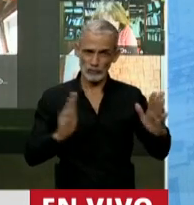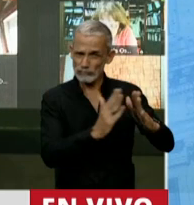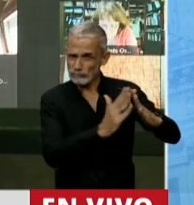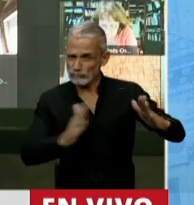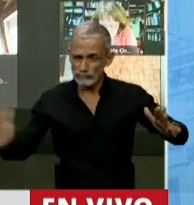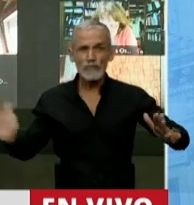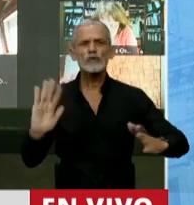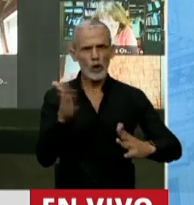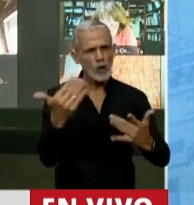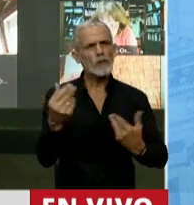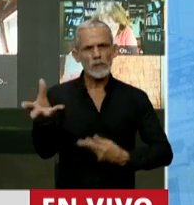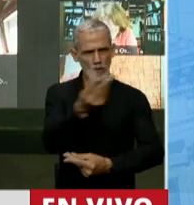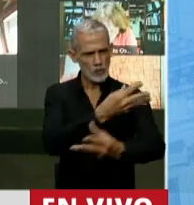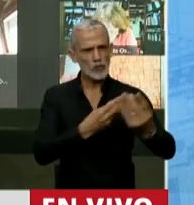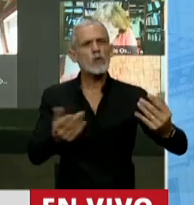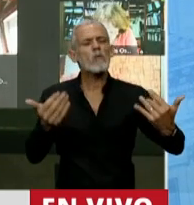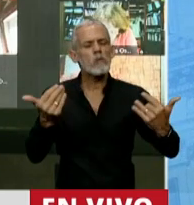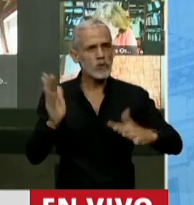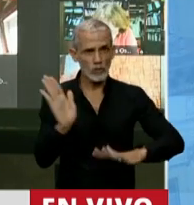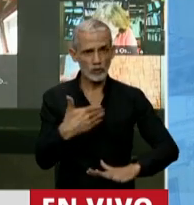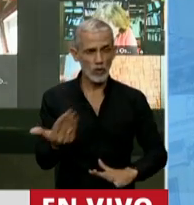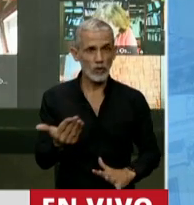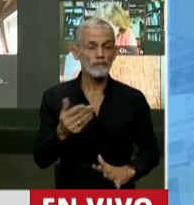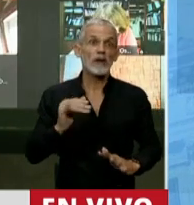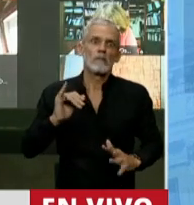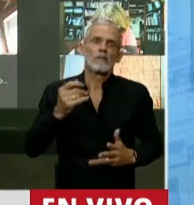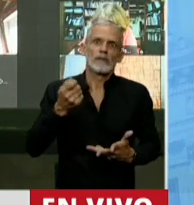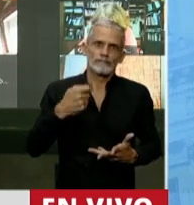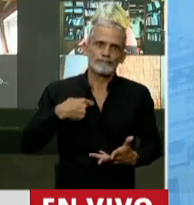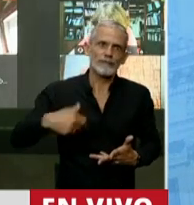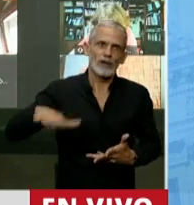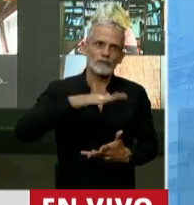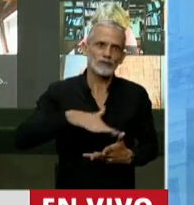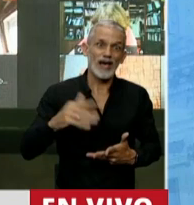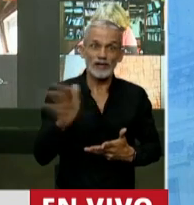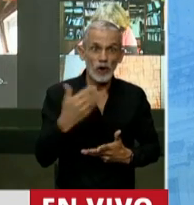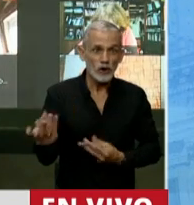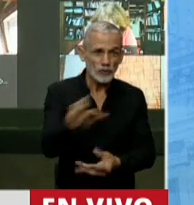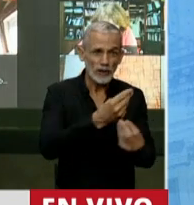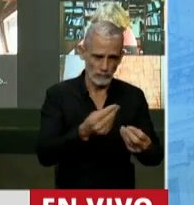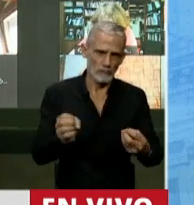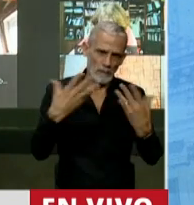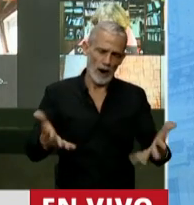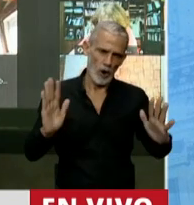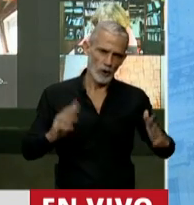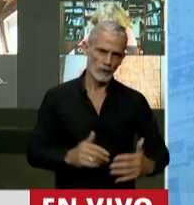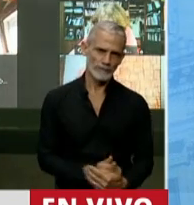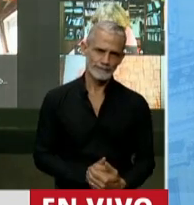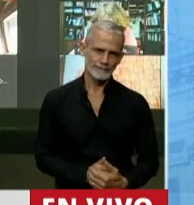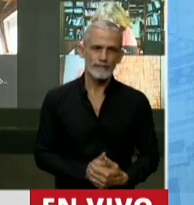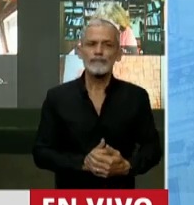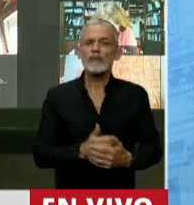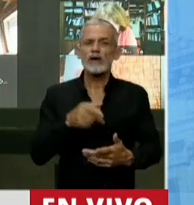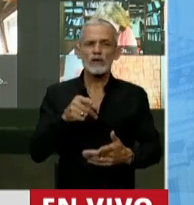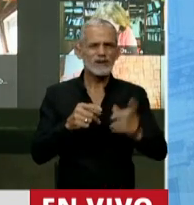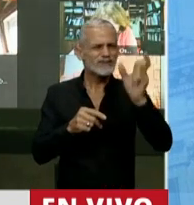Todos podemos ser solidarios. ¿Cuánto mejor sería nuestra sociedad si todos lo fuéramos? Lo